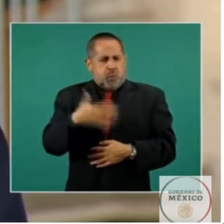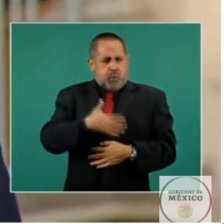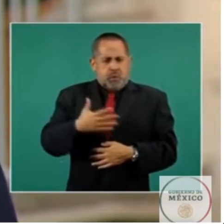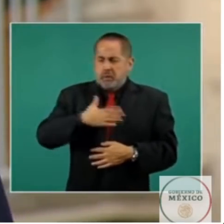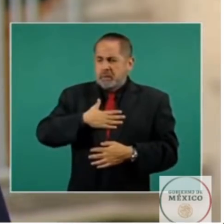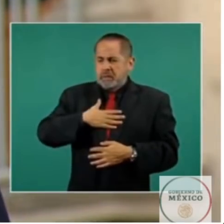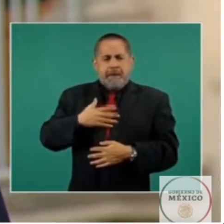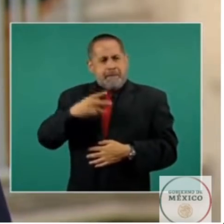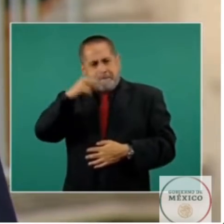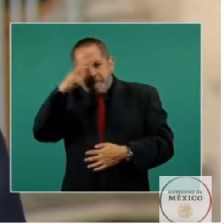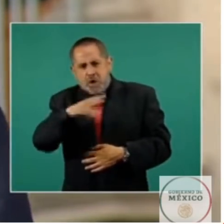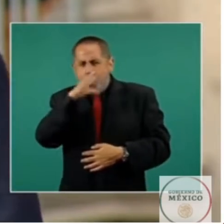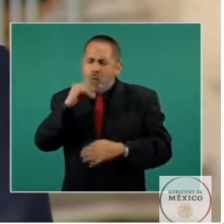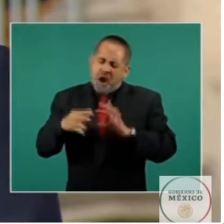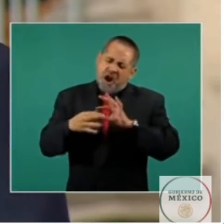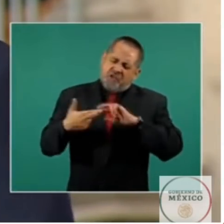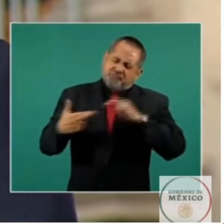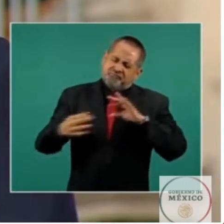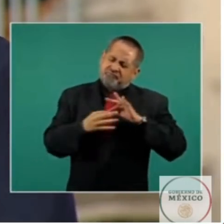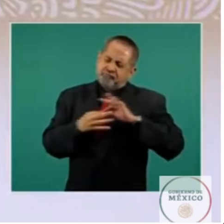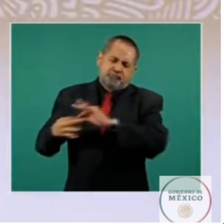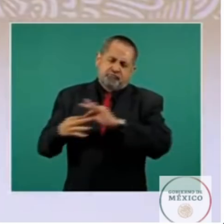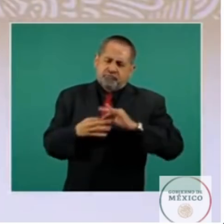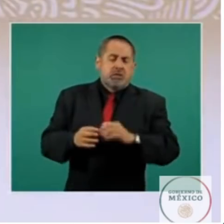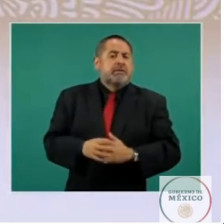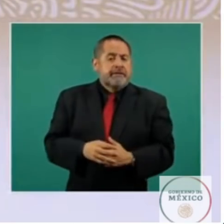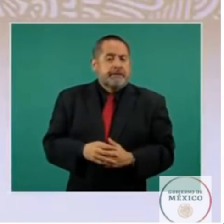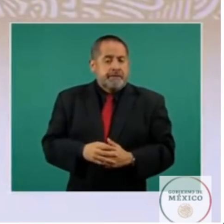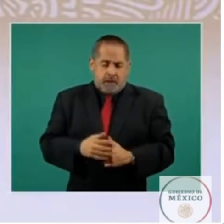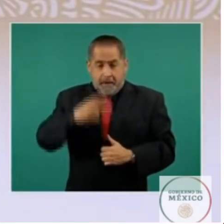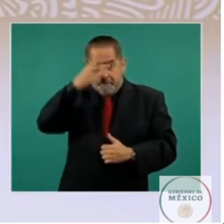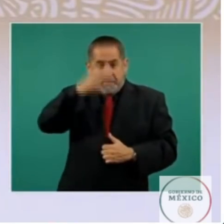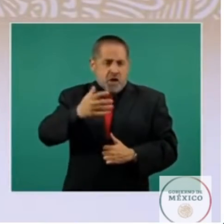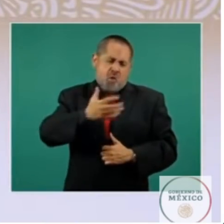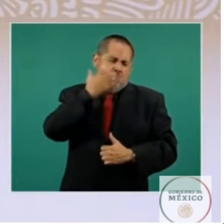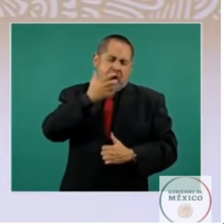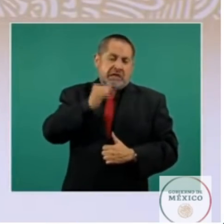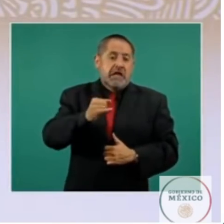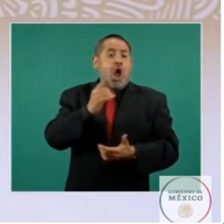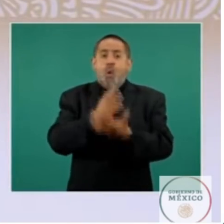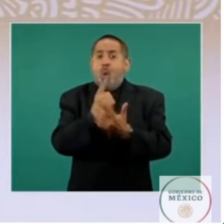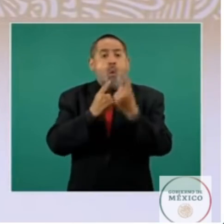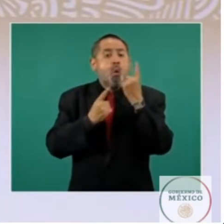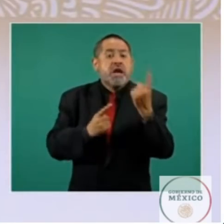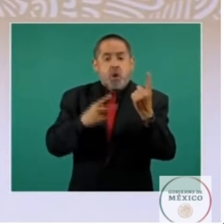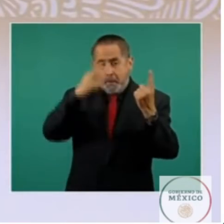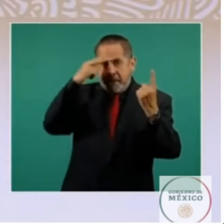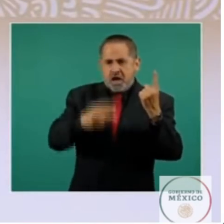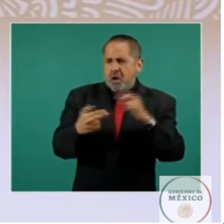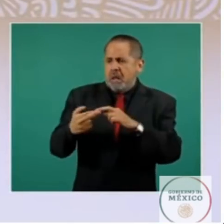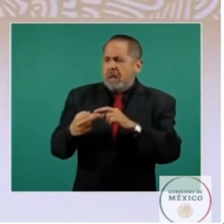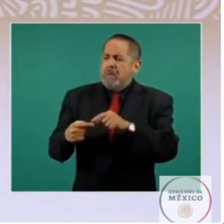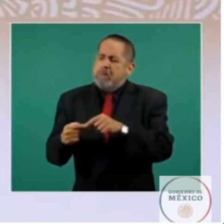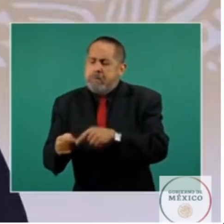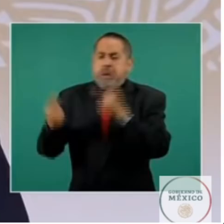nuestras relaciones fiel a sus mejores tradiciones México fue el único país de América Latina que no rompió relaciones